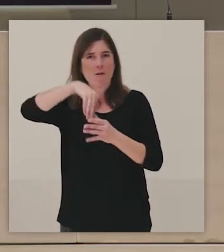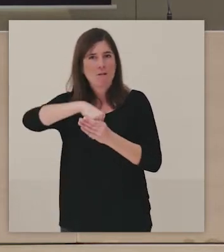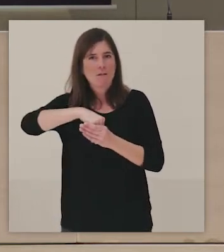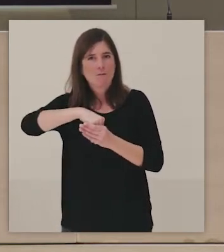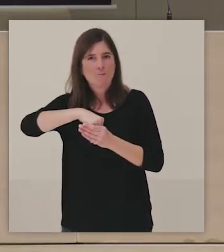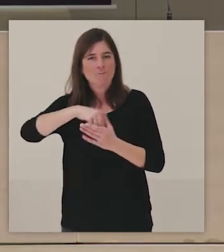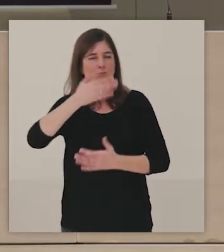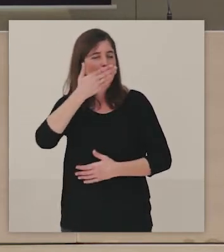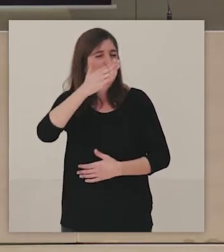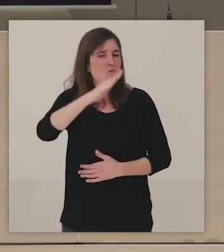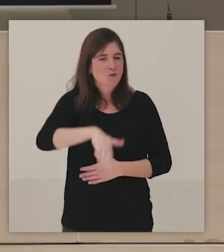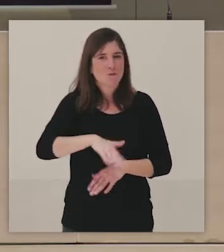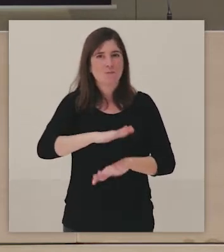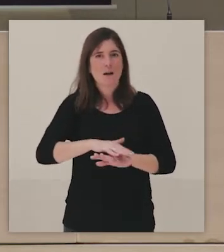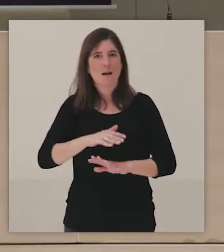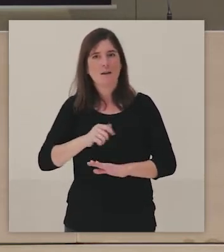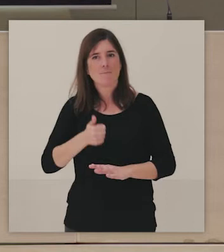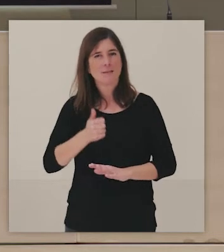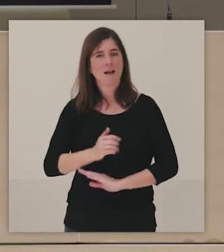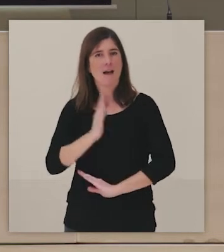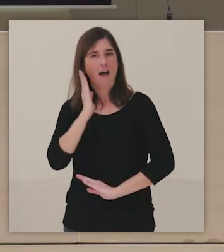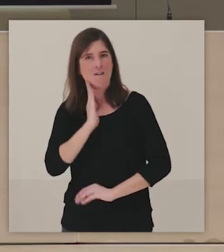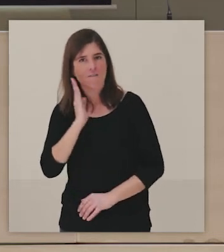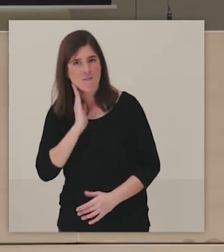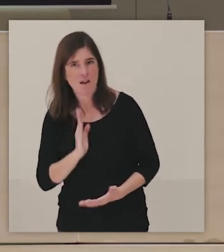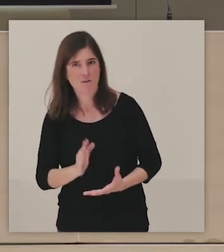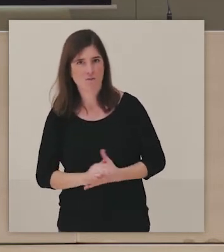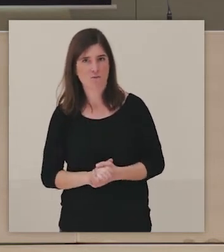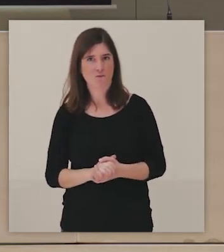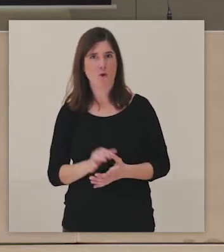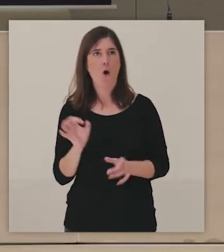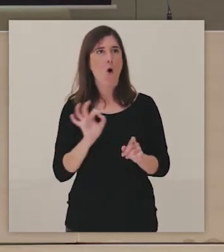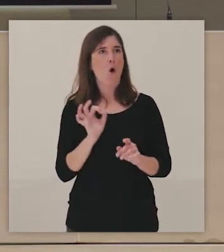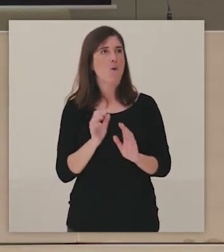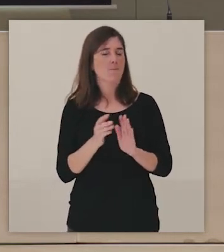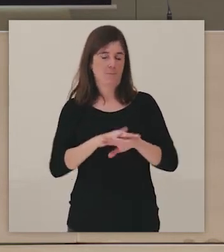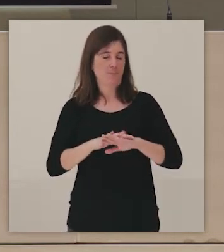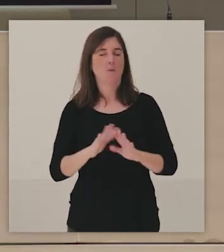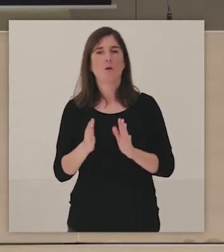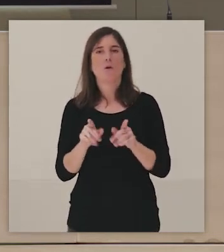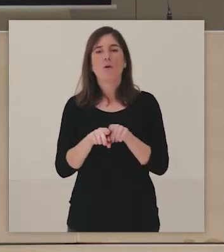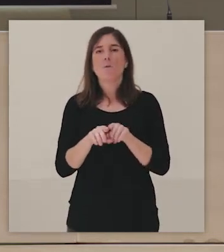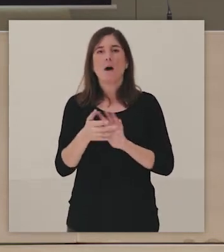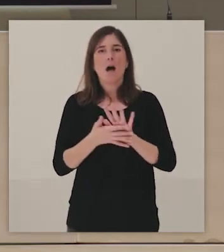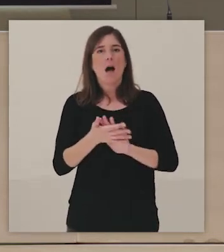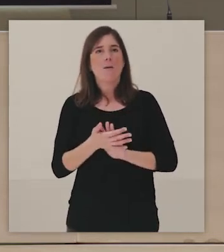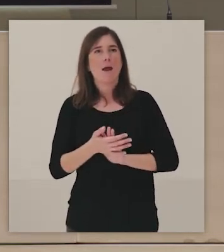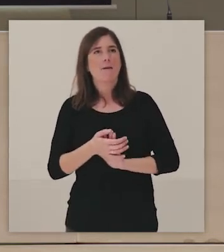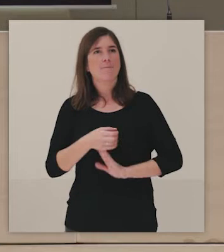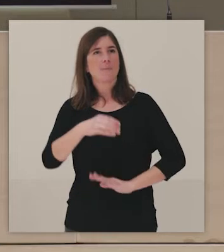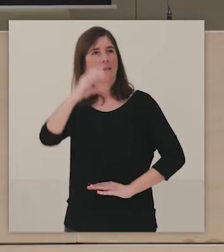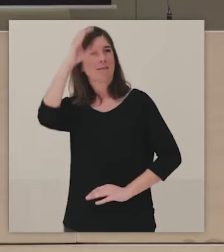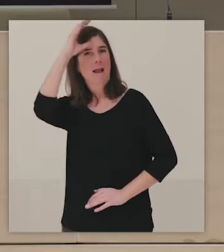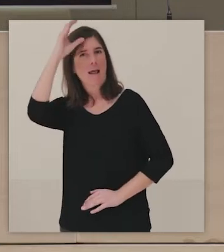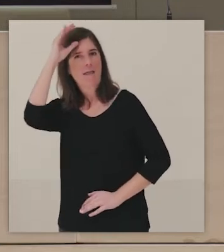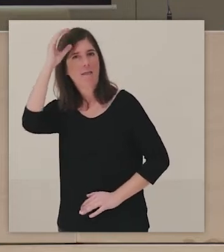trabajar desde los afectos también, no solamente desde el ámbito de lo intelectual, de acercarnos a la obra de